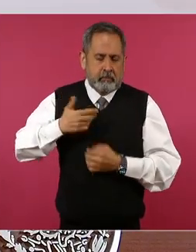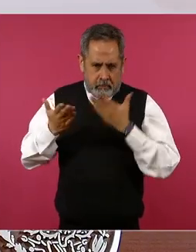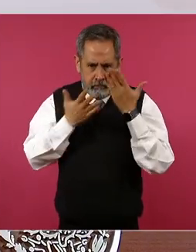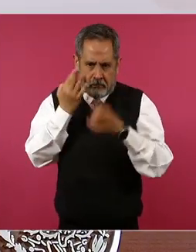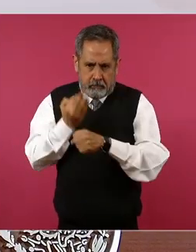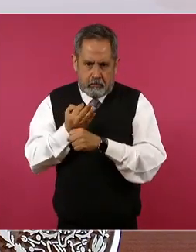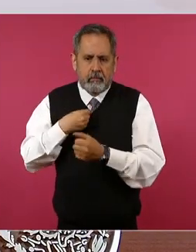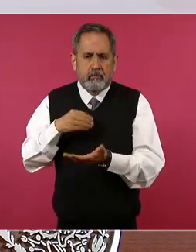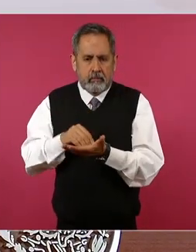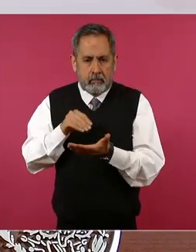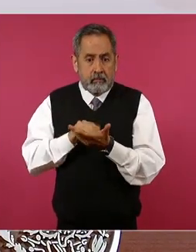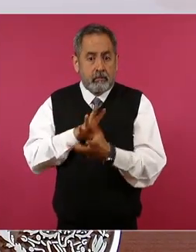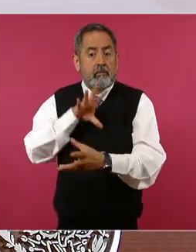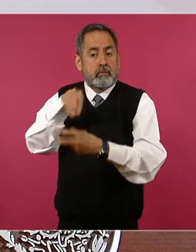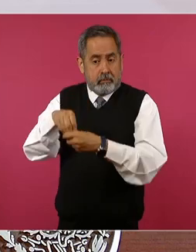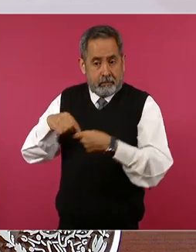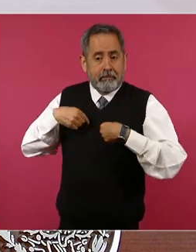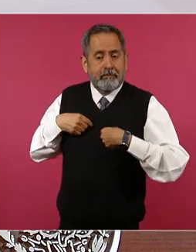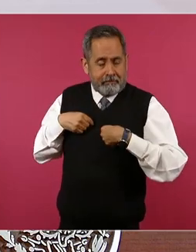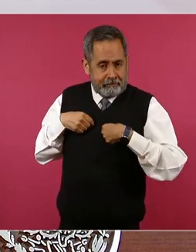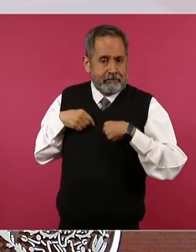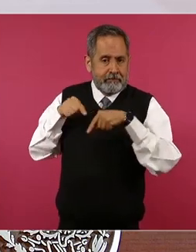y yo pertenecía